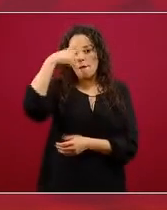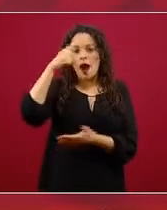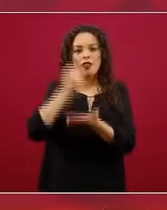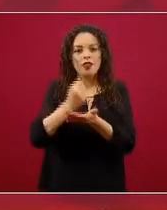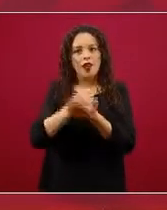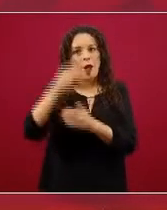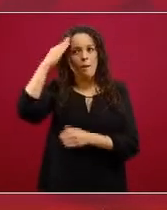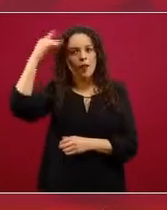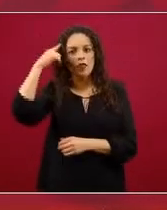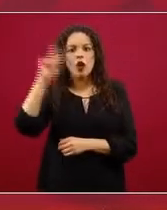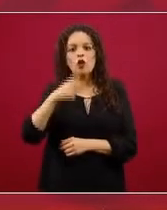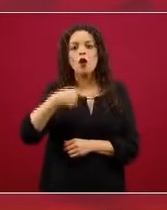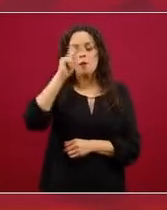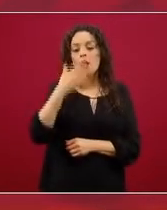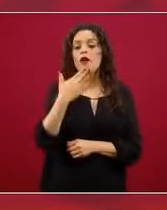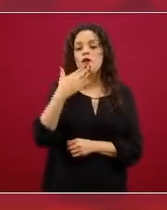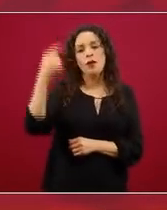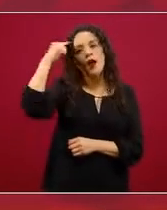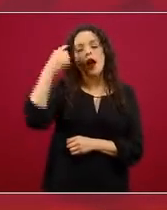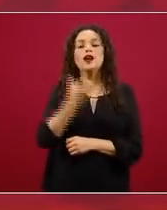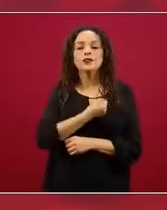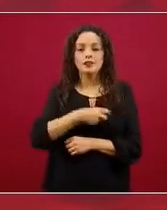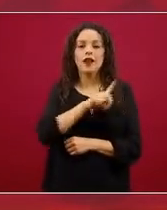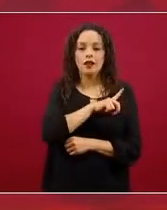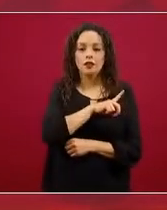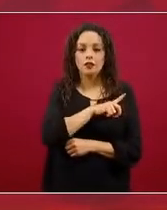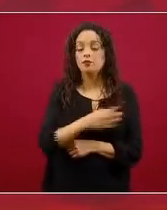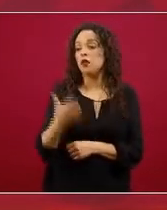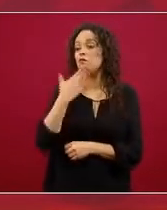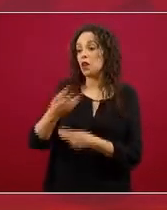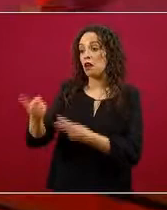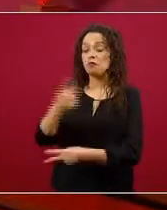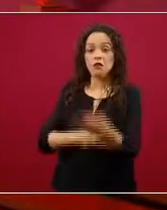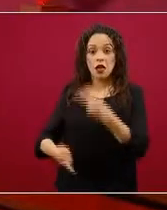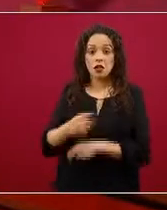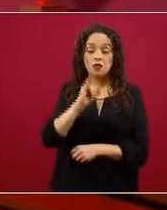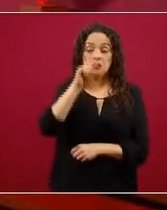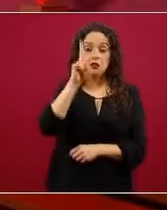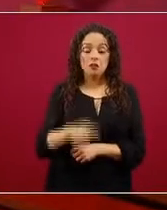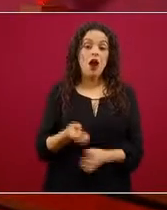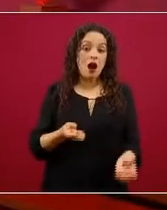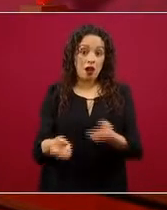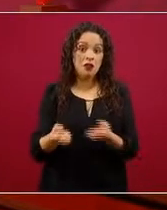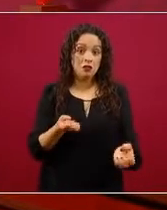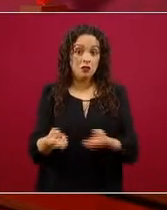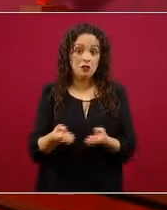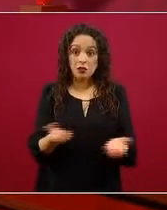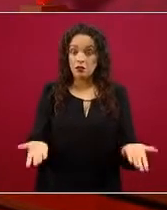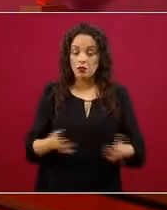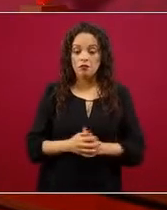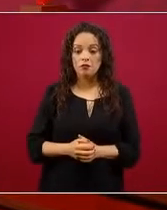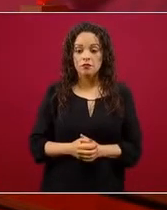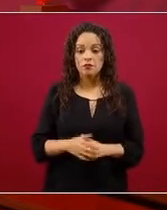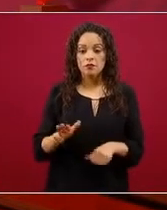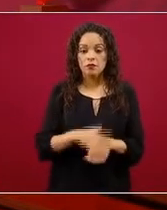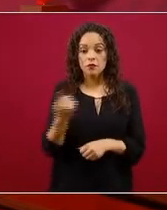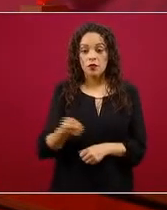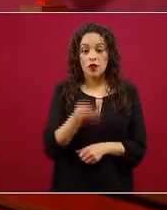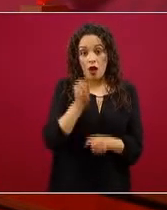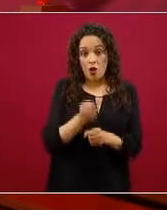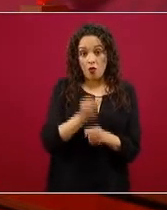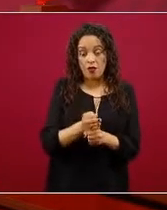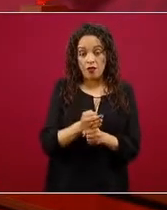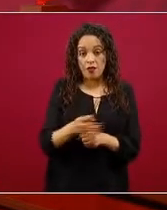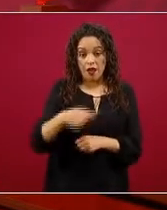emocionalmente más saludable. Entonces, bienvenido el ejercicio. En el contexto de una epidemia que nos ha llevado necesariamente a un